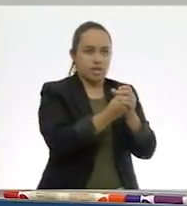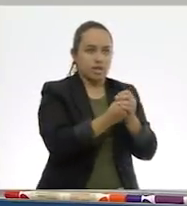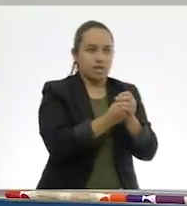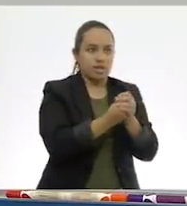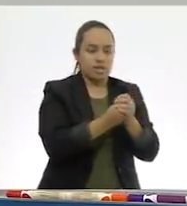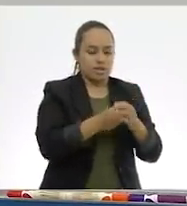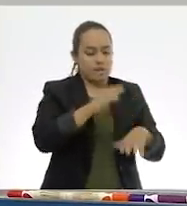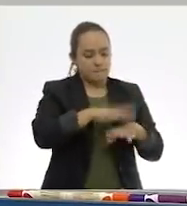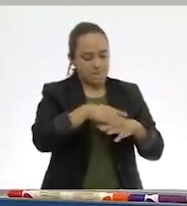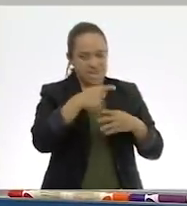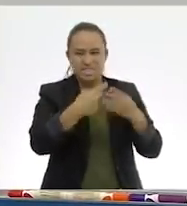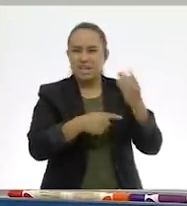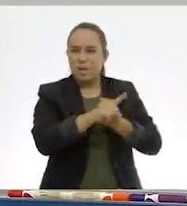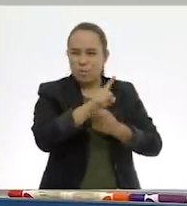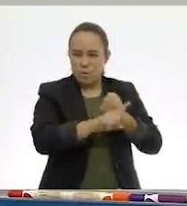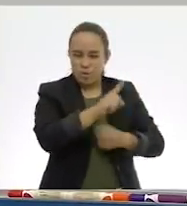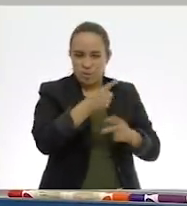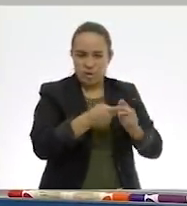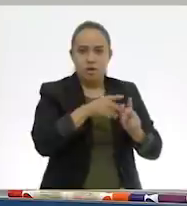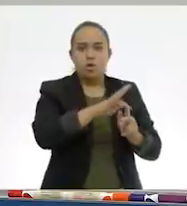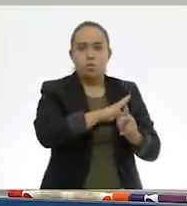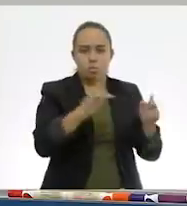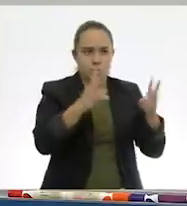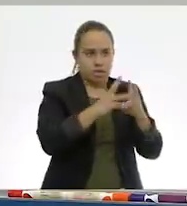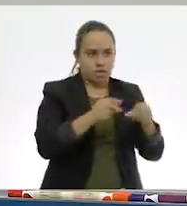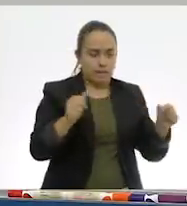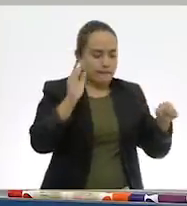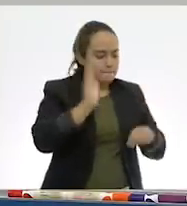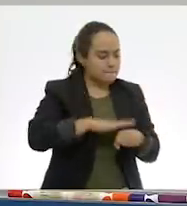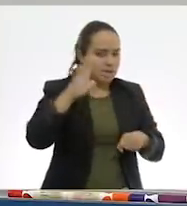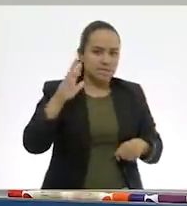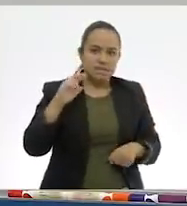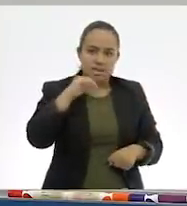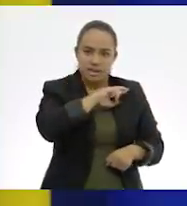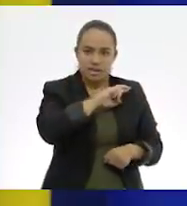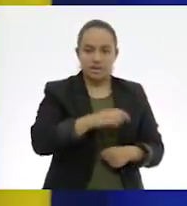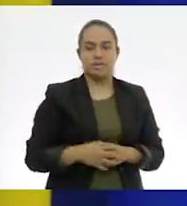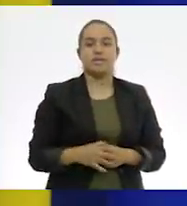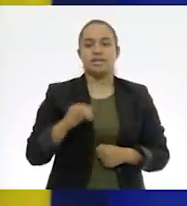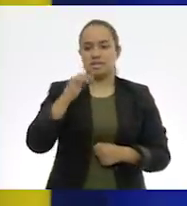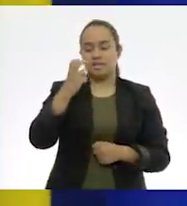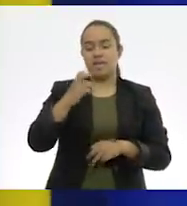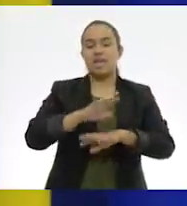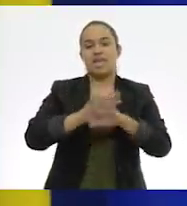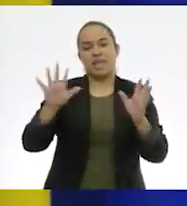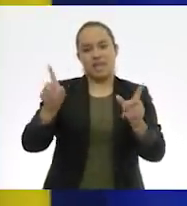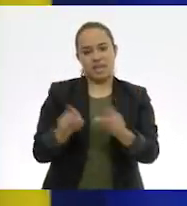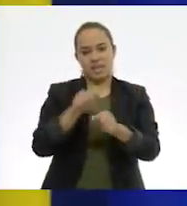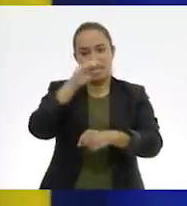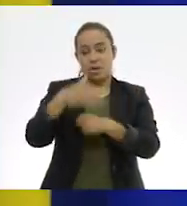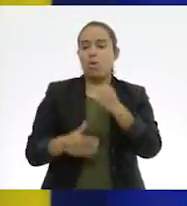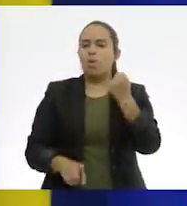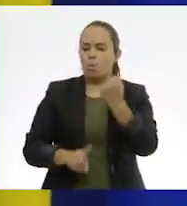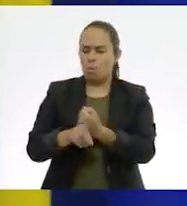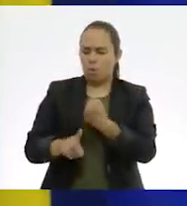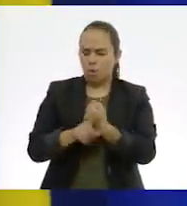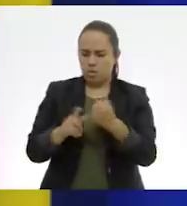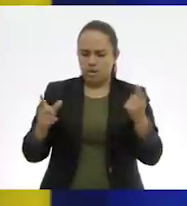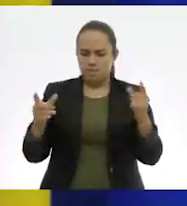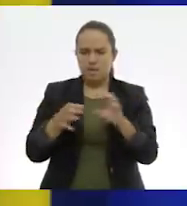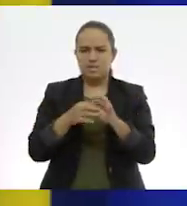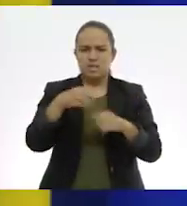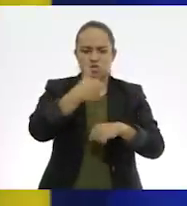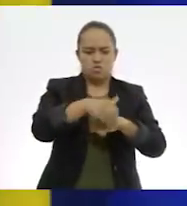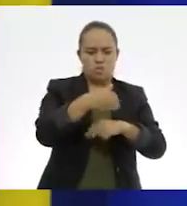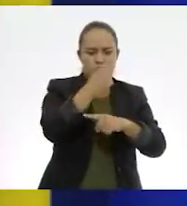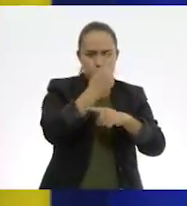el resto de los problemas los vamos a poder resolver muchísimo más rápido. Así es. Hemos terminado con problemas aditivos con